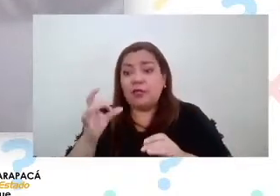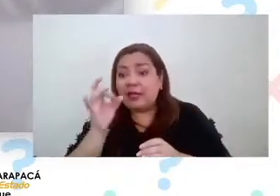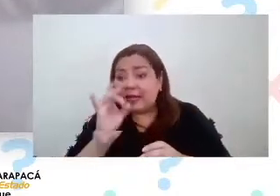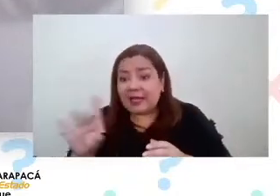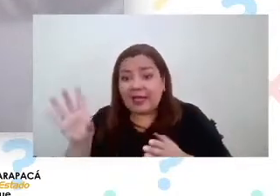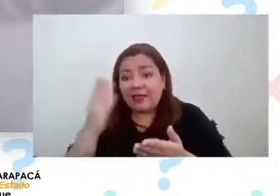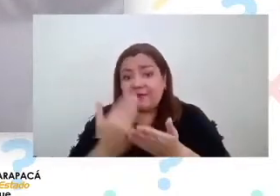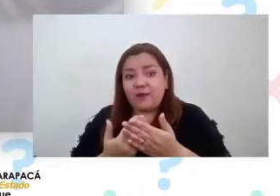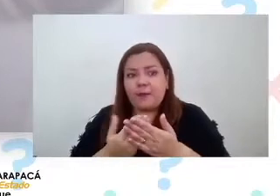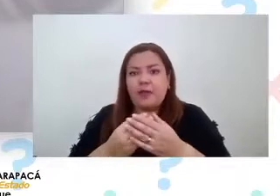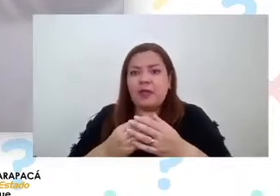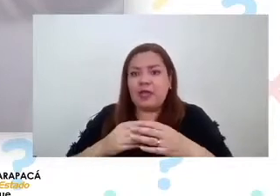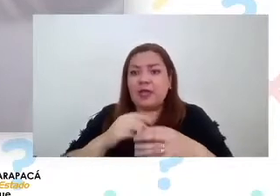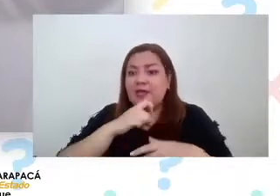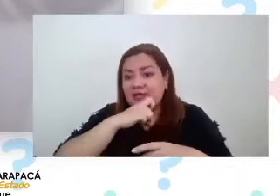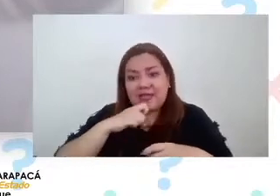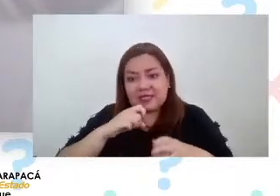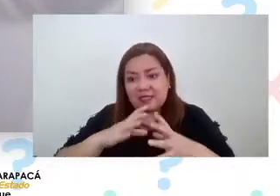desiertos